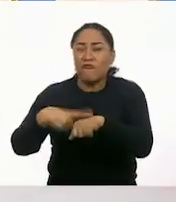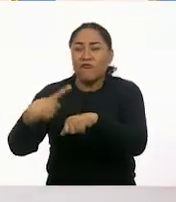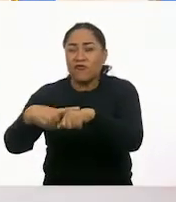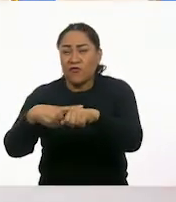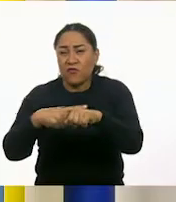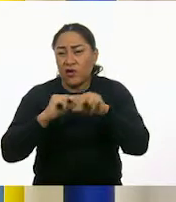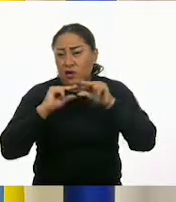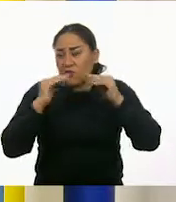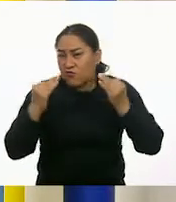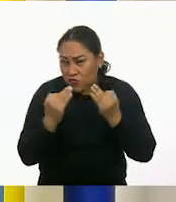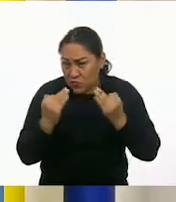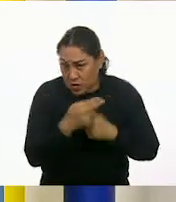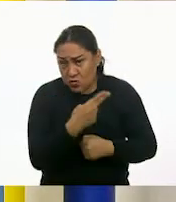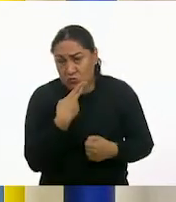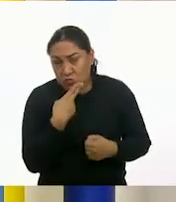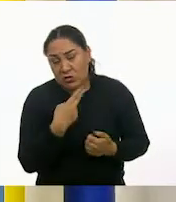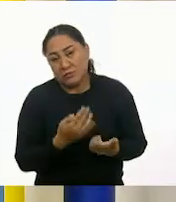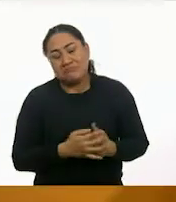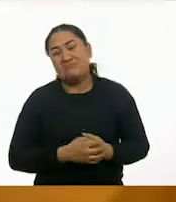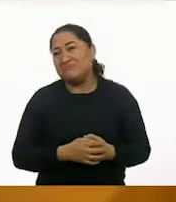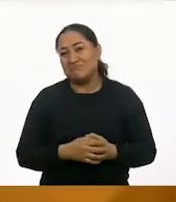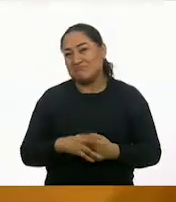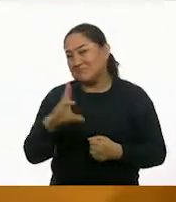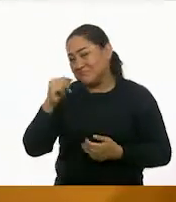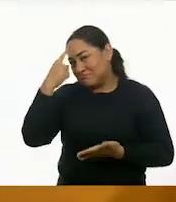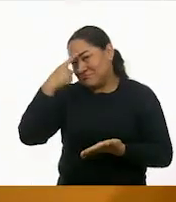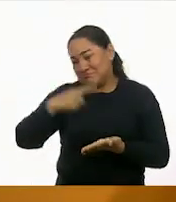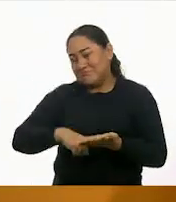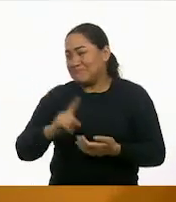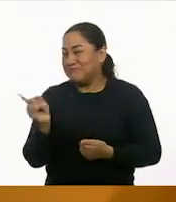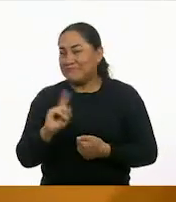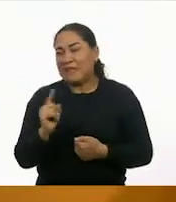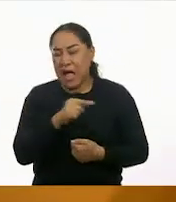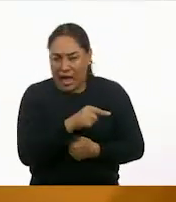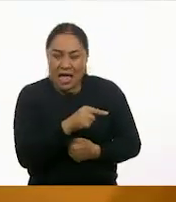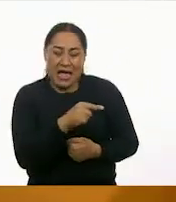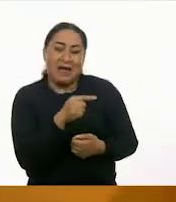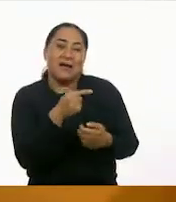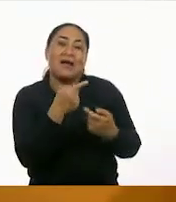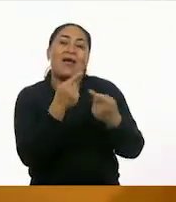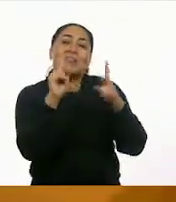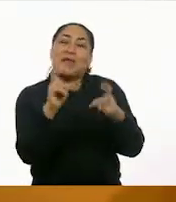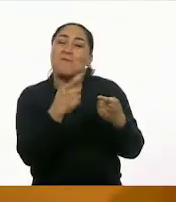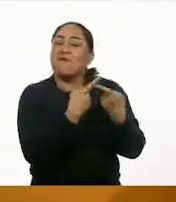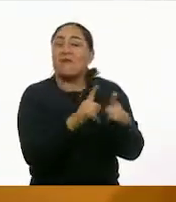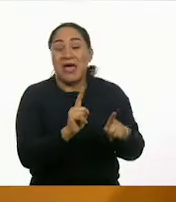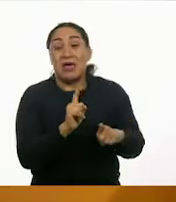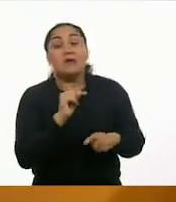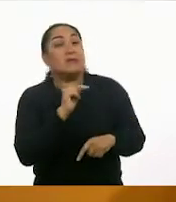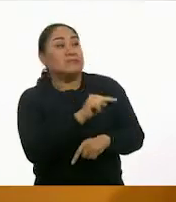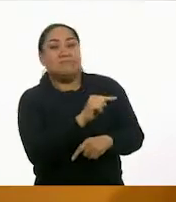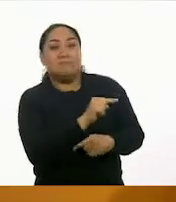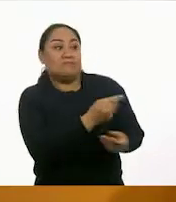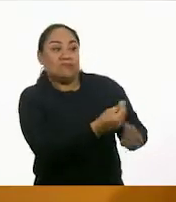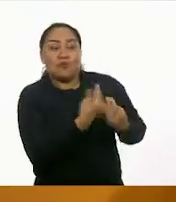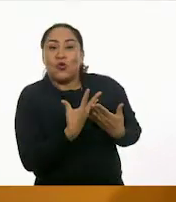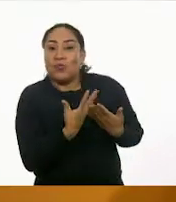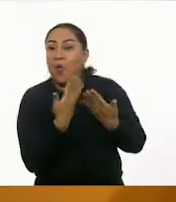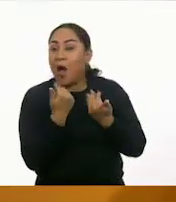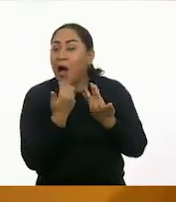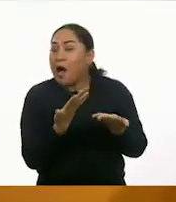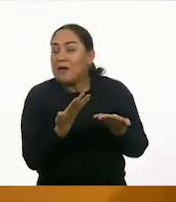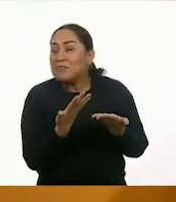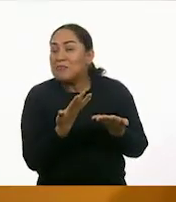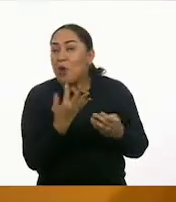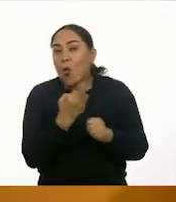Creo que no. Será muy bonito leer ese libro porque Eric ya se está leyendo el libro. Sí. Pero no nos va a dar ninguna información acerca de